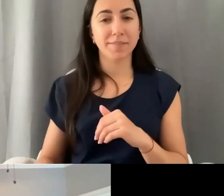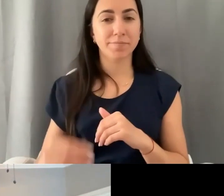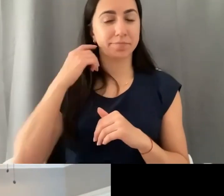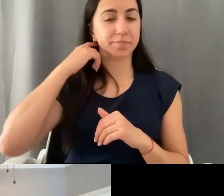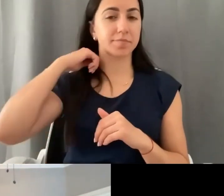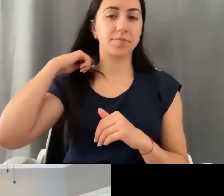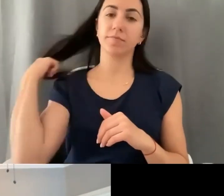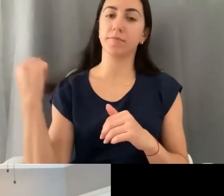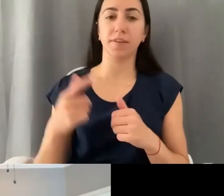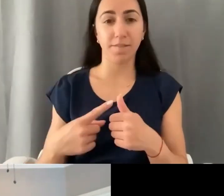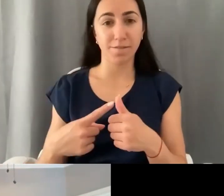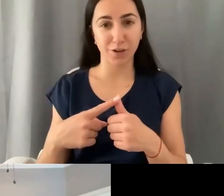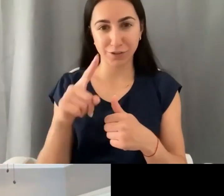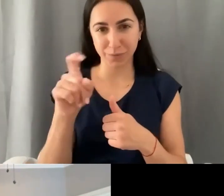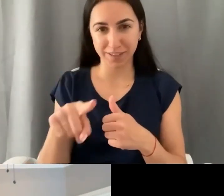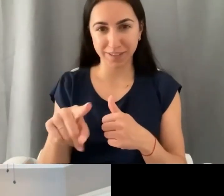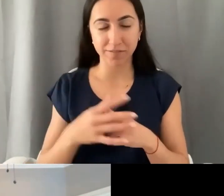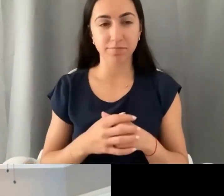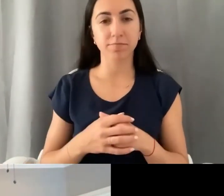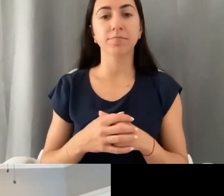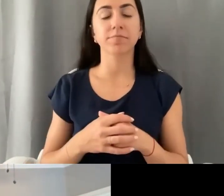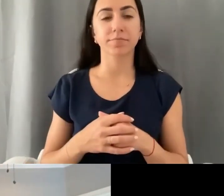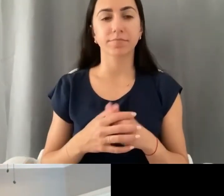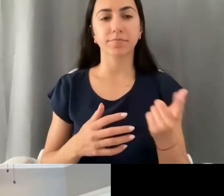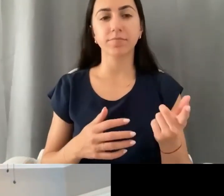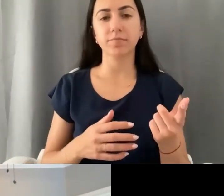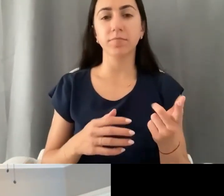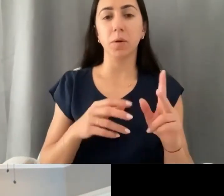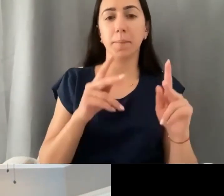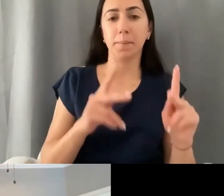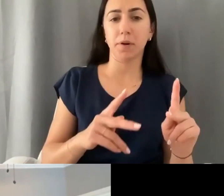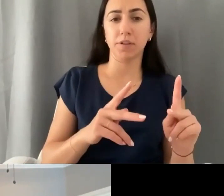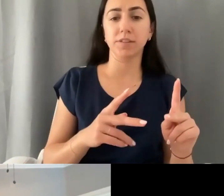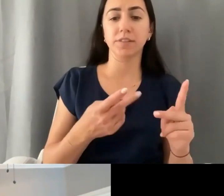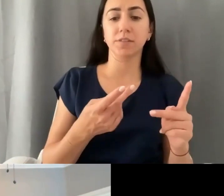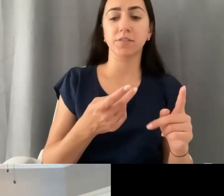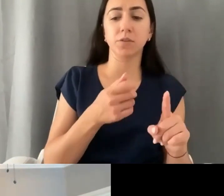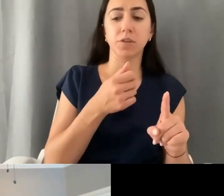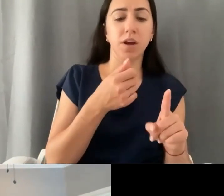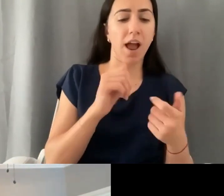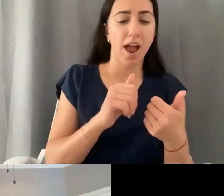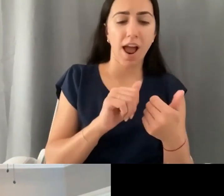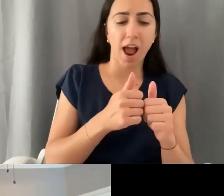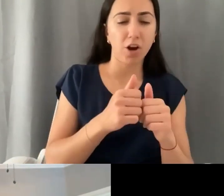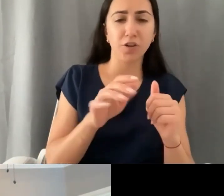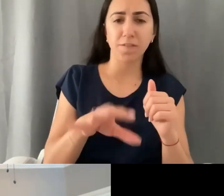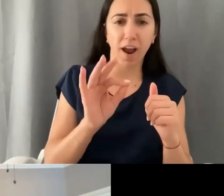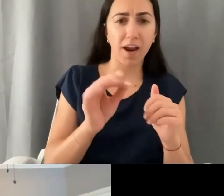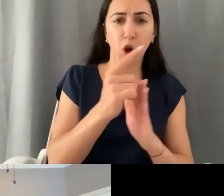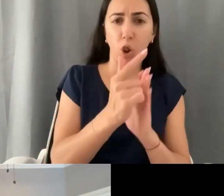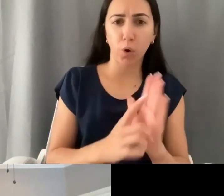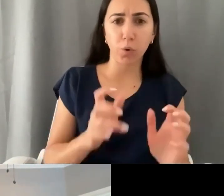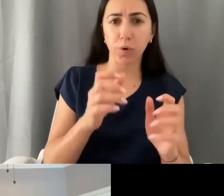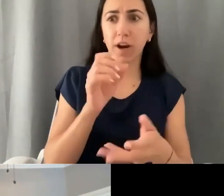Entonces, una de las primeras preguntas es cómo alguien encuentra un abogado de necesidades